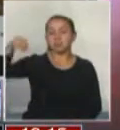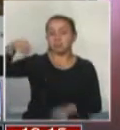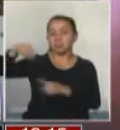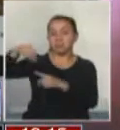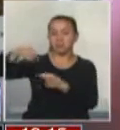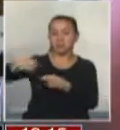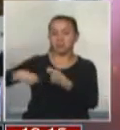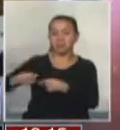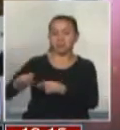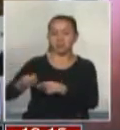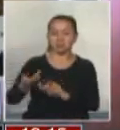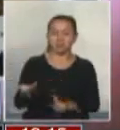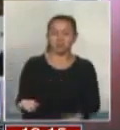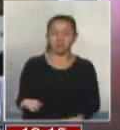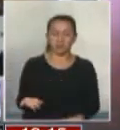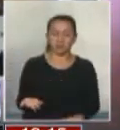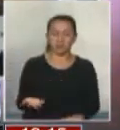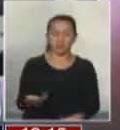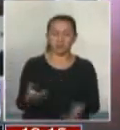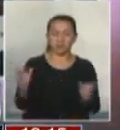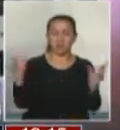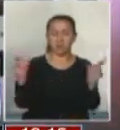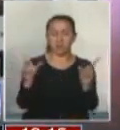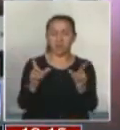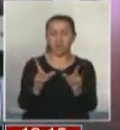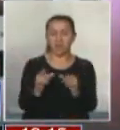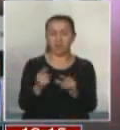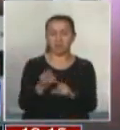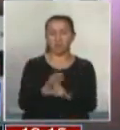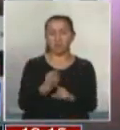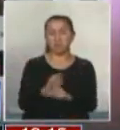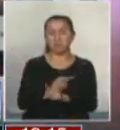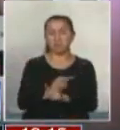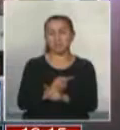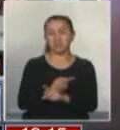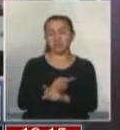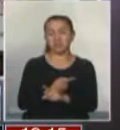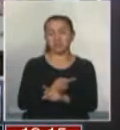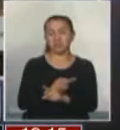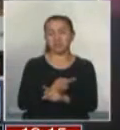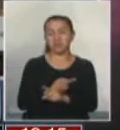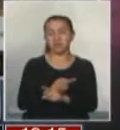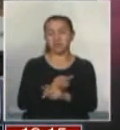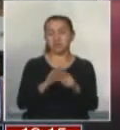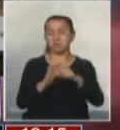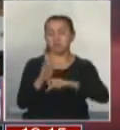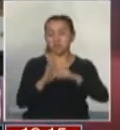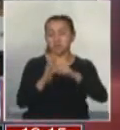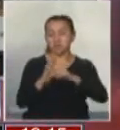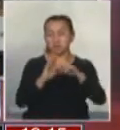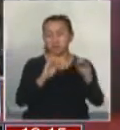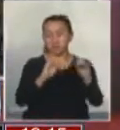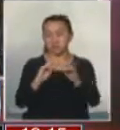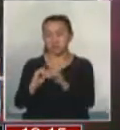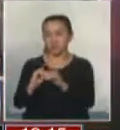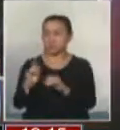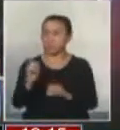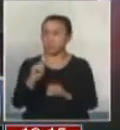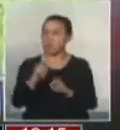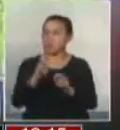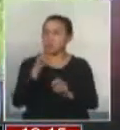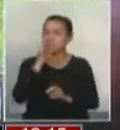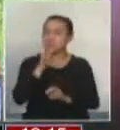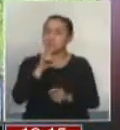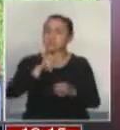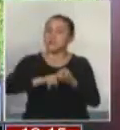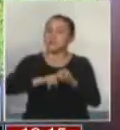la discusión se ha ido acotando. La columna vertebral del proyecto se mantiene igual. Aquí no se aborda el tema